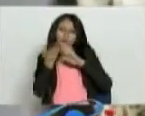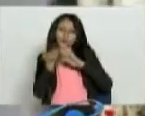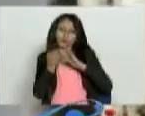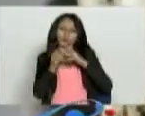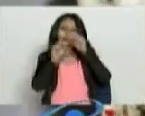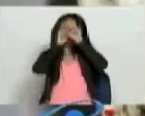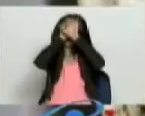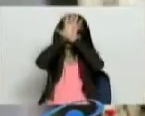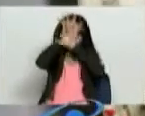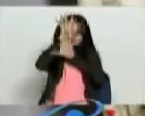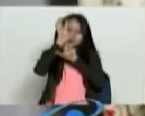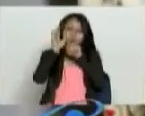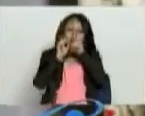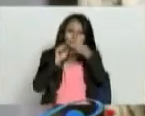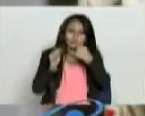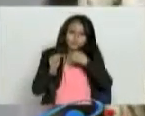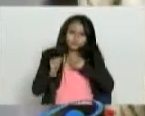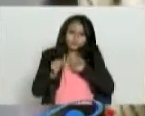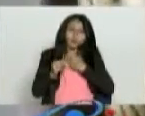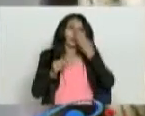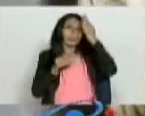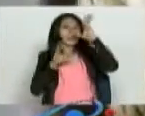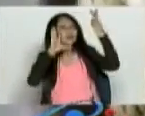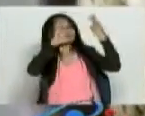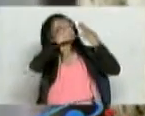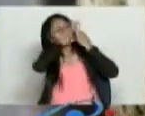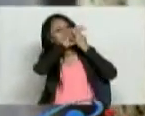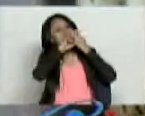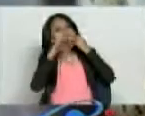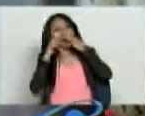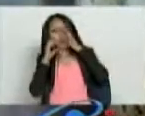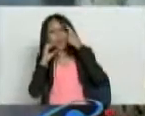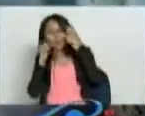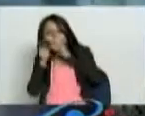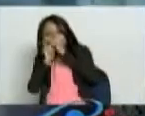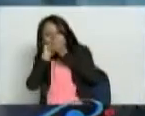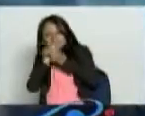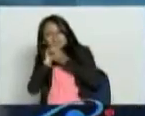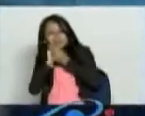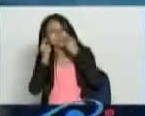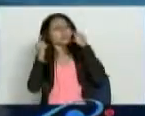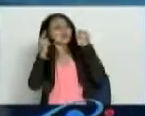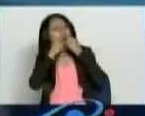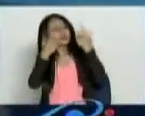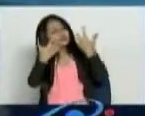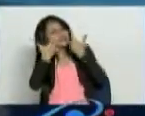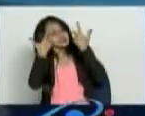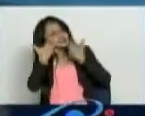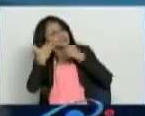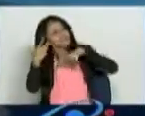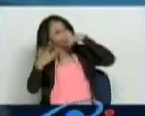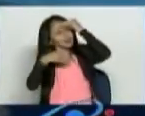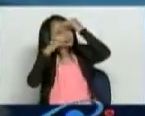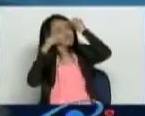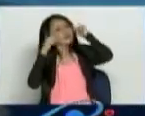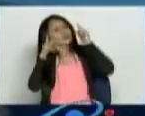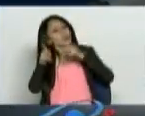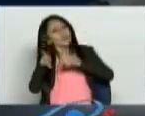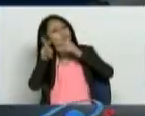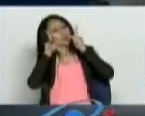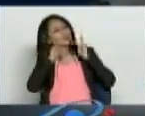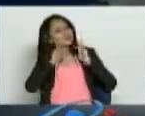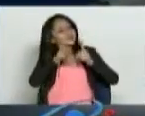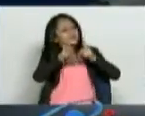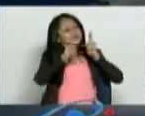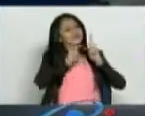yo pudiéramos acceder al Padre. Se hizo hombre con el fin de enseñarnos a hacer puentes de amor.